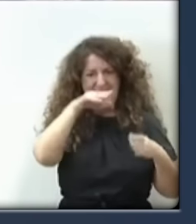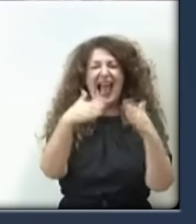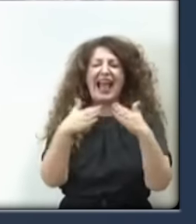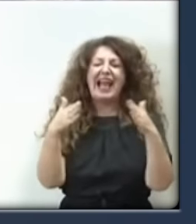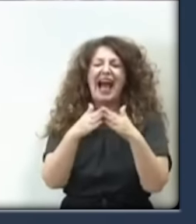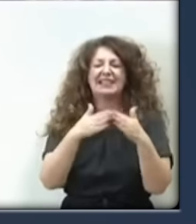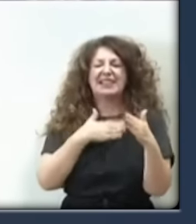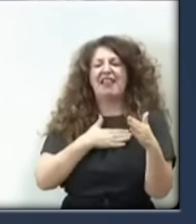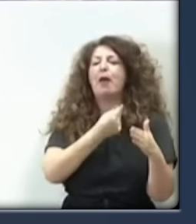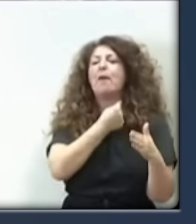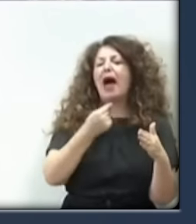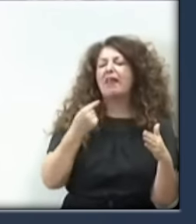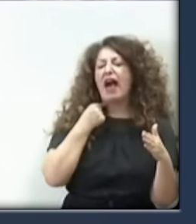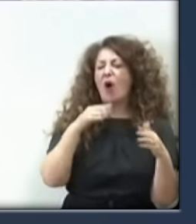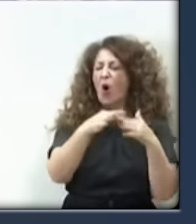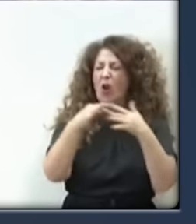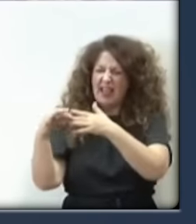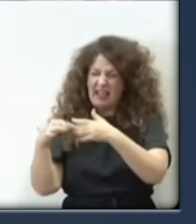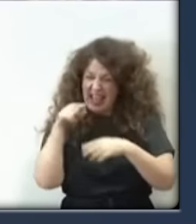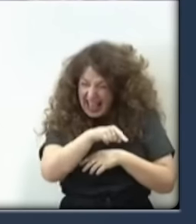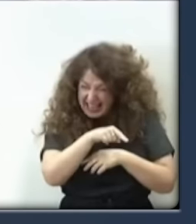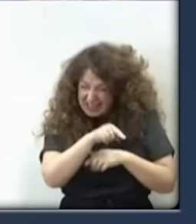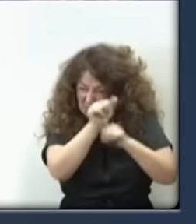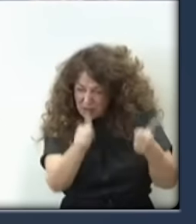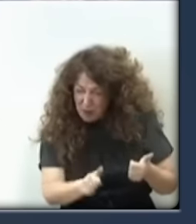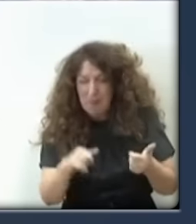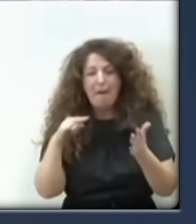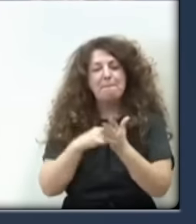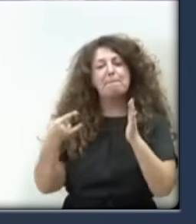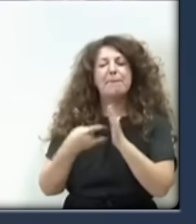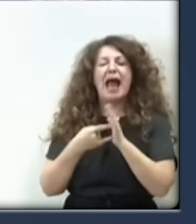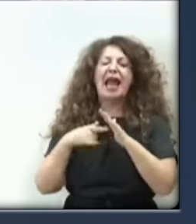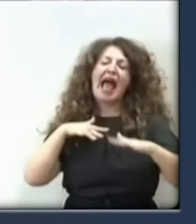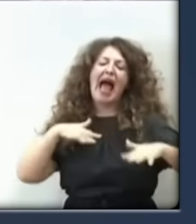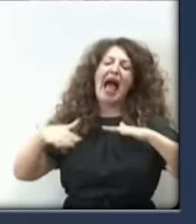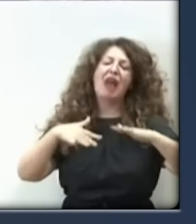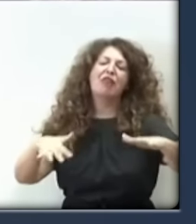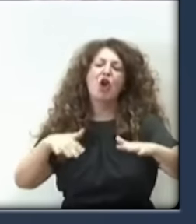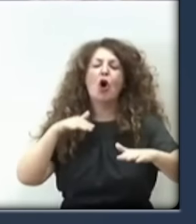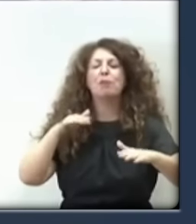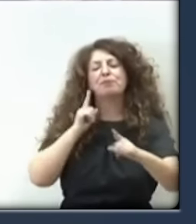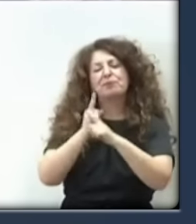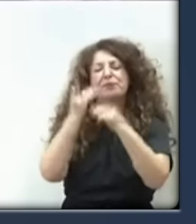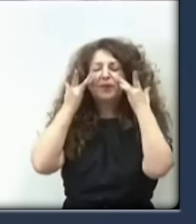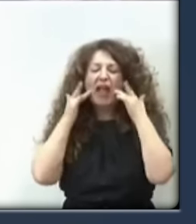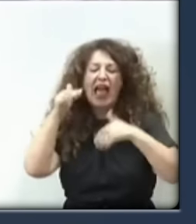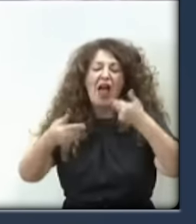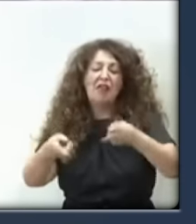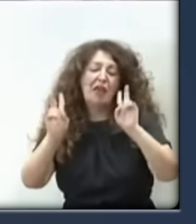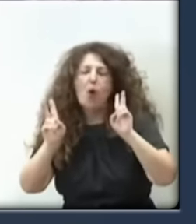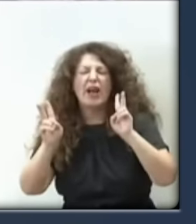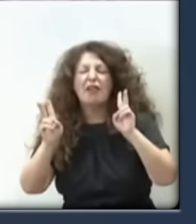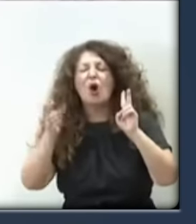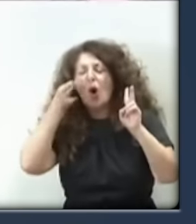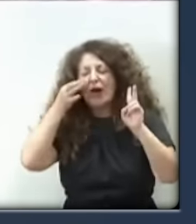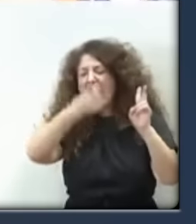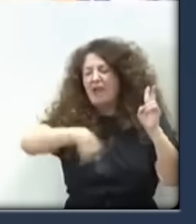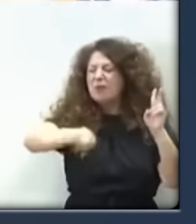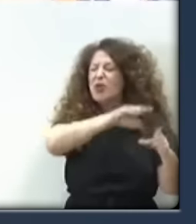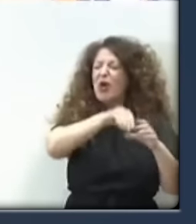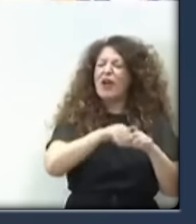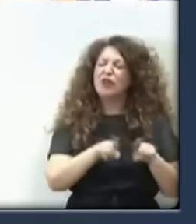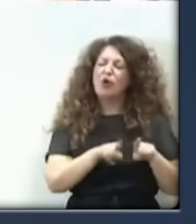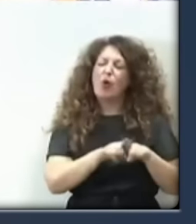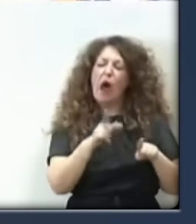del Plan de Acción para la Democracia o es simplemente parte del juego de coldos en el que están ustedes todos metidos? Es